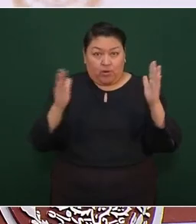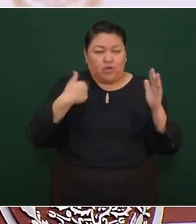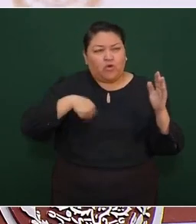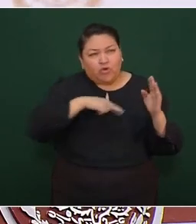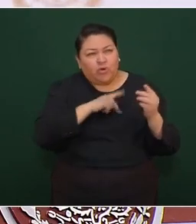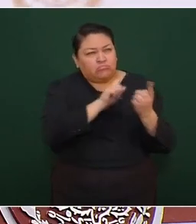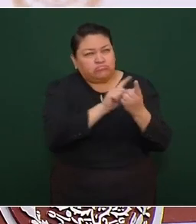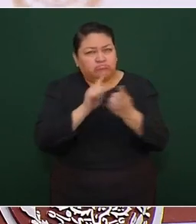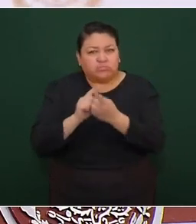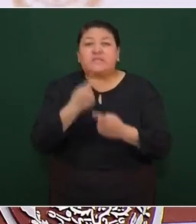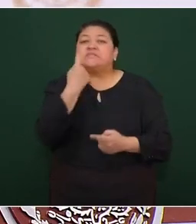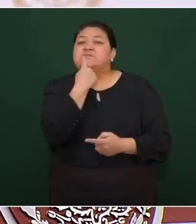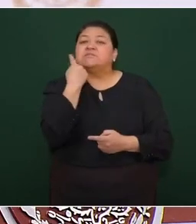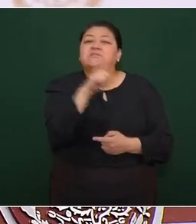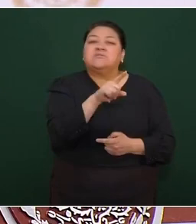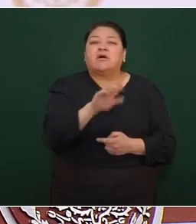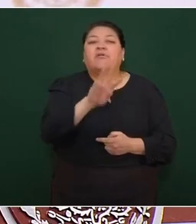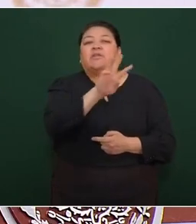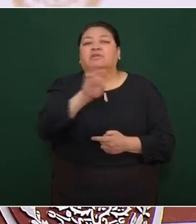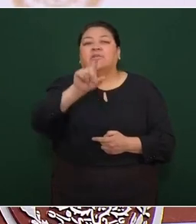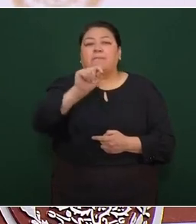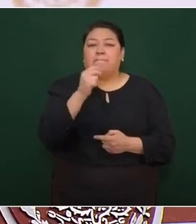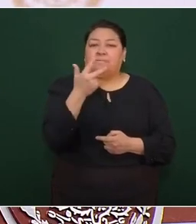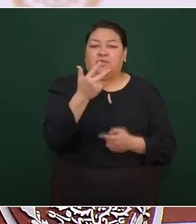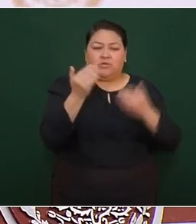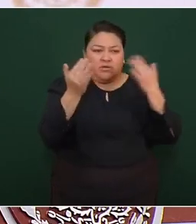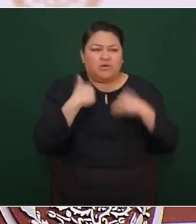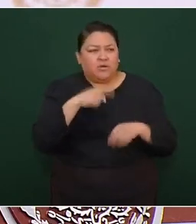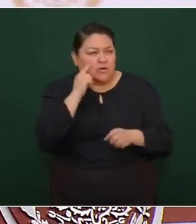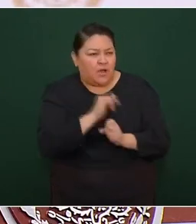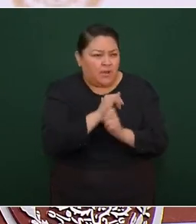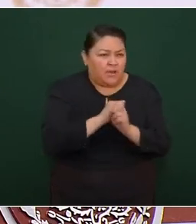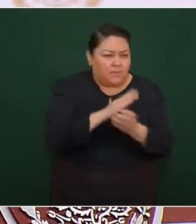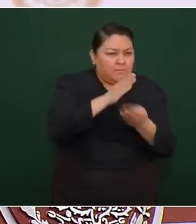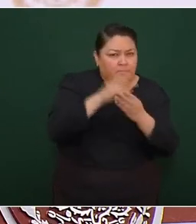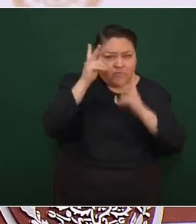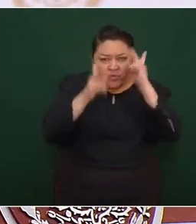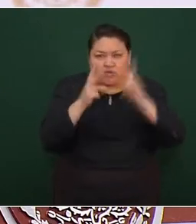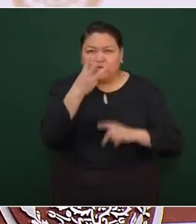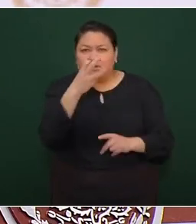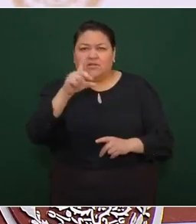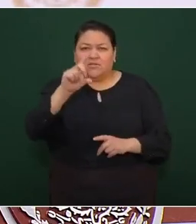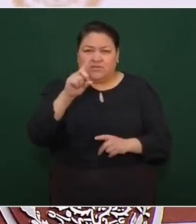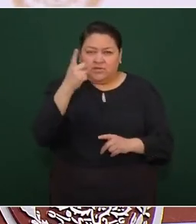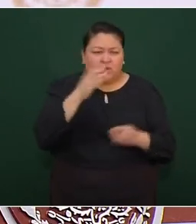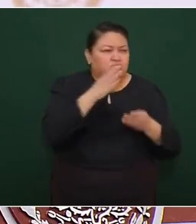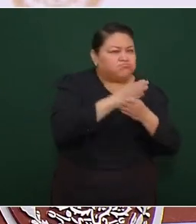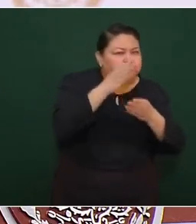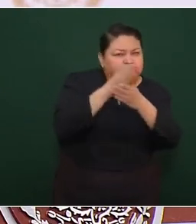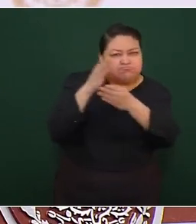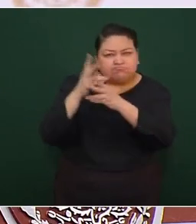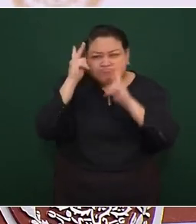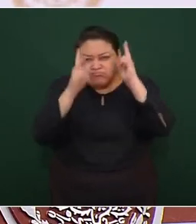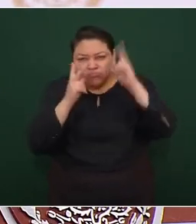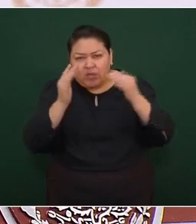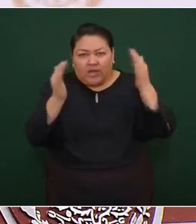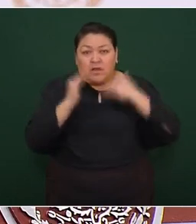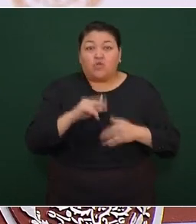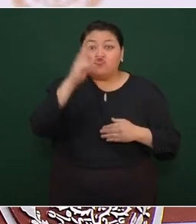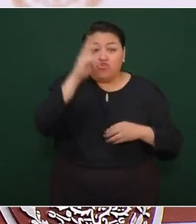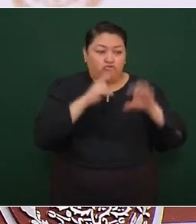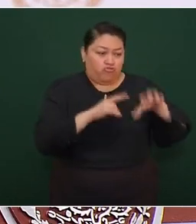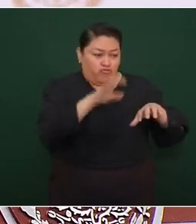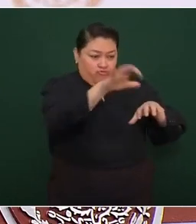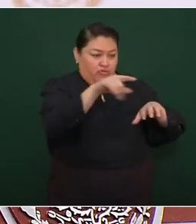328 denuncias, realizamos 331 visitas y o verificaciones. Dos estaciones